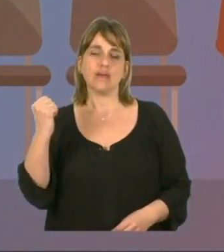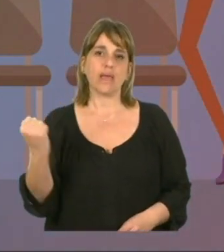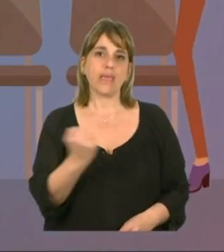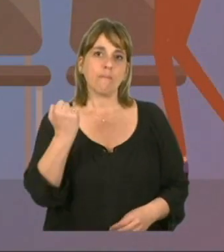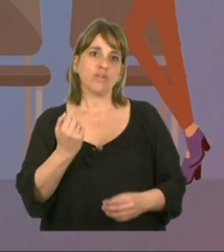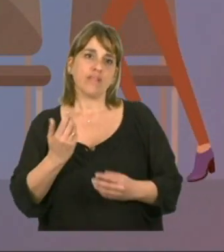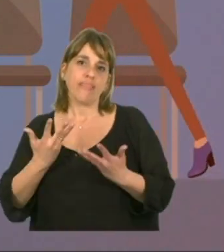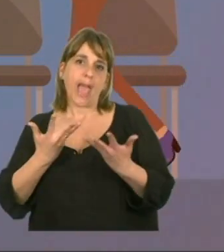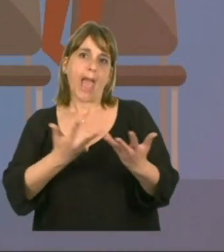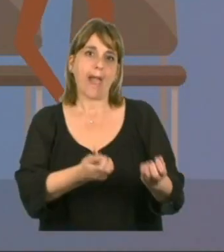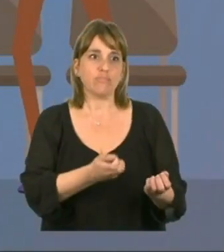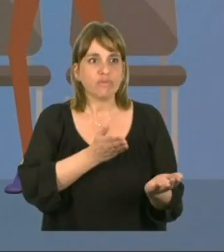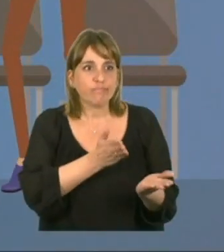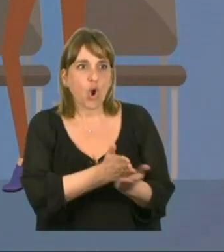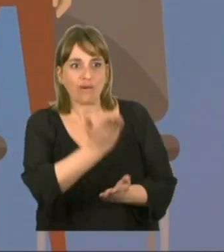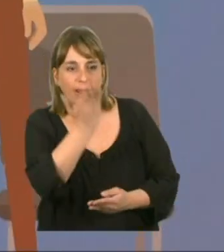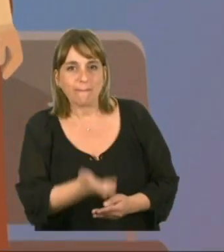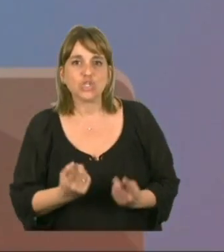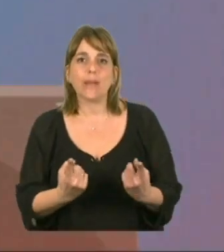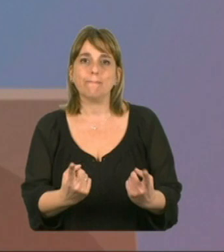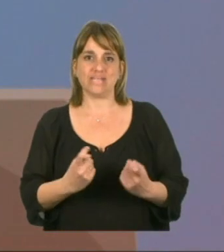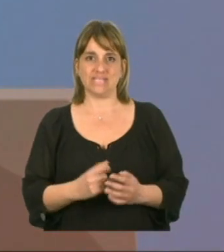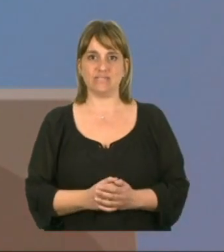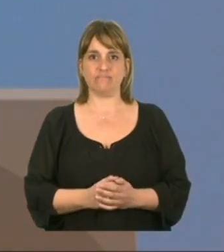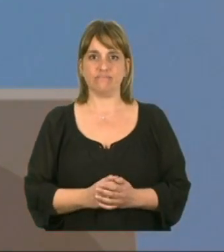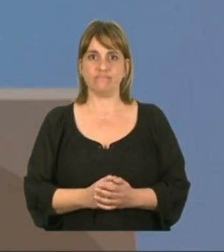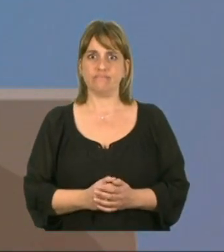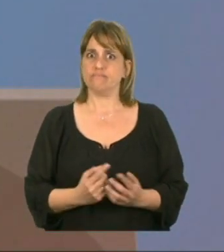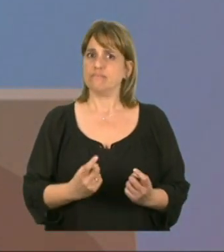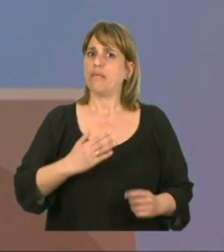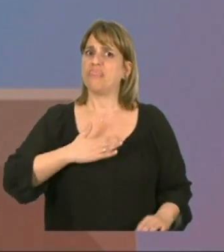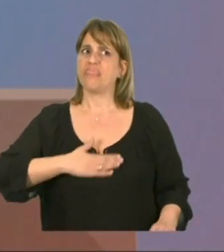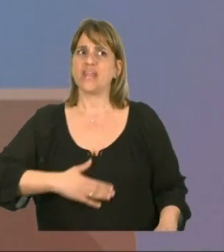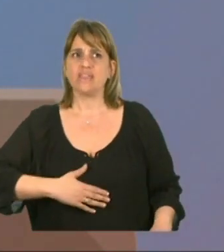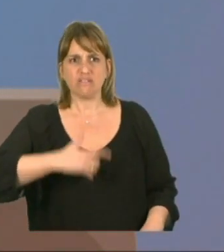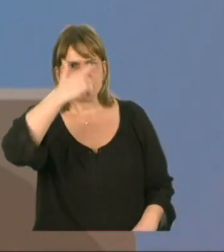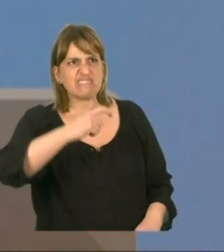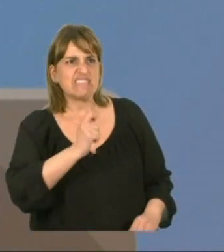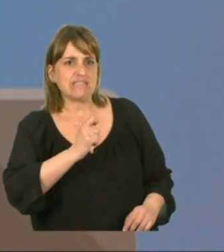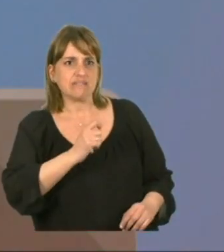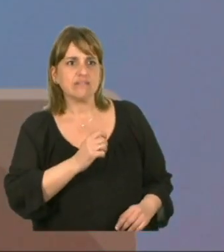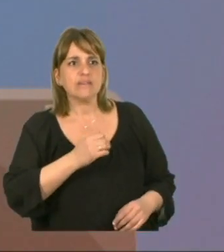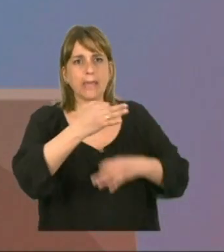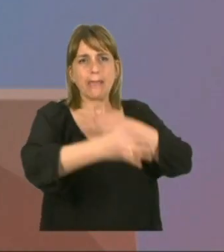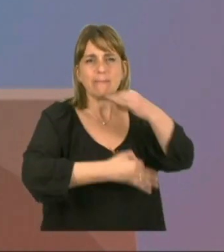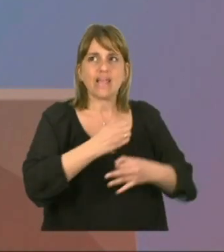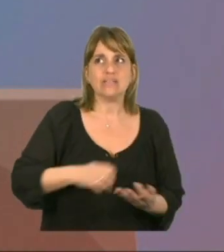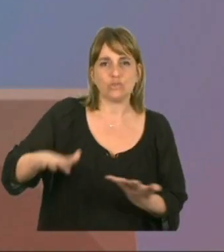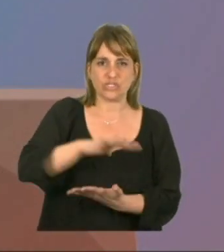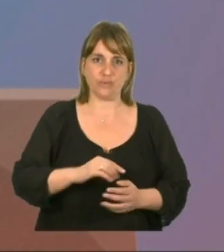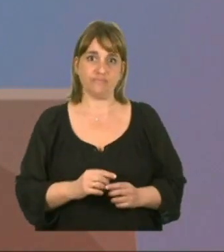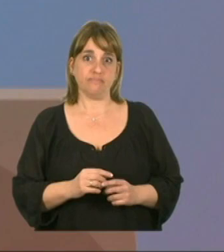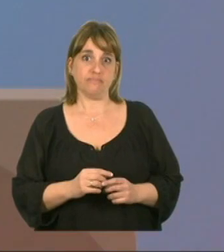asistencia a las personas que puedan necesitarla. Para ello, mantén la calma, identifícate y explícale lo que está sucediendo. Ofrécele tu